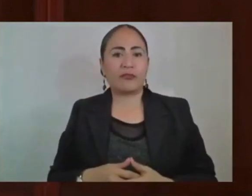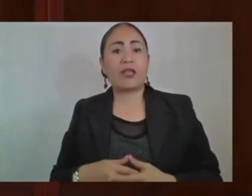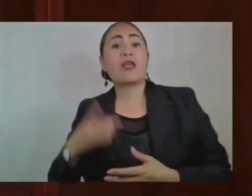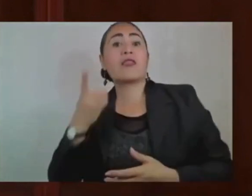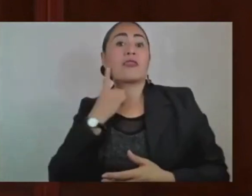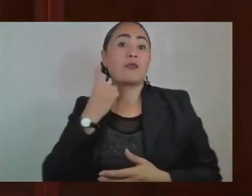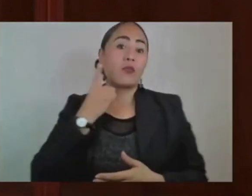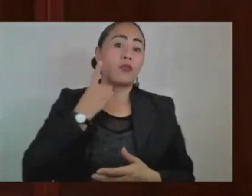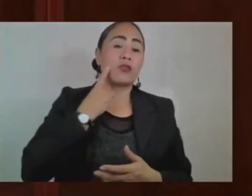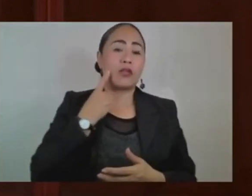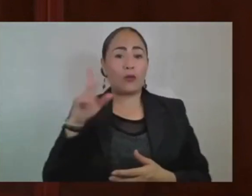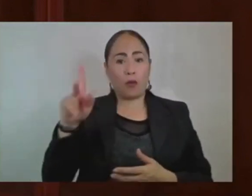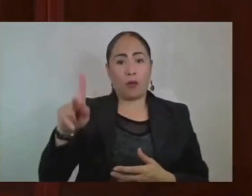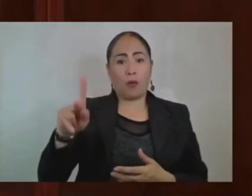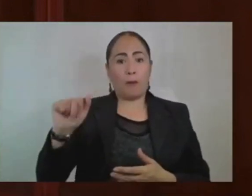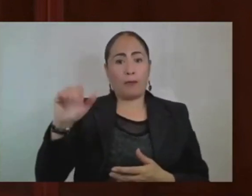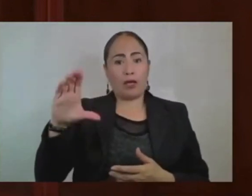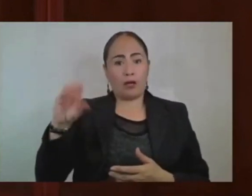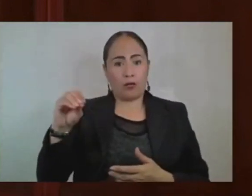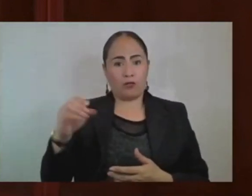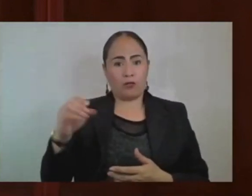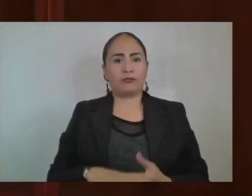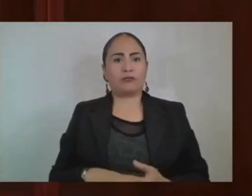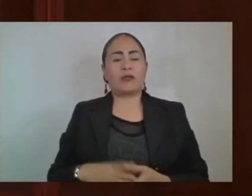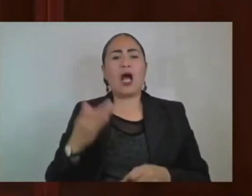Ahorita que baje me lo dices de frente,